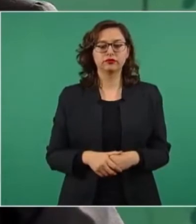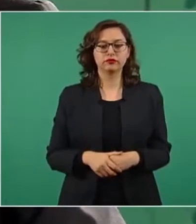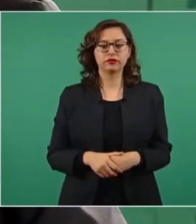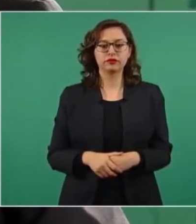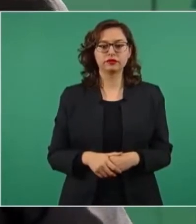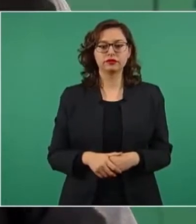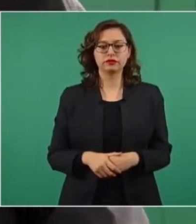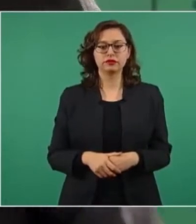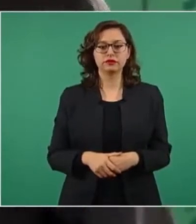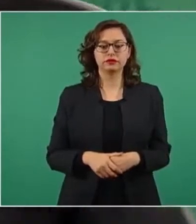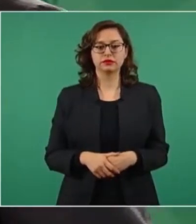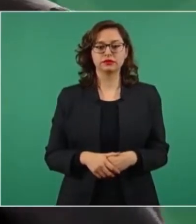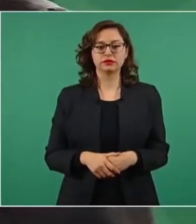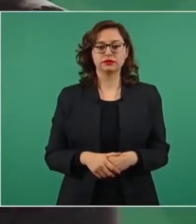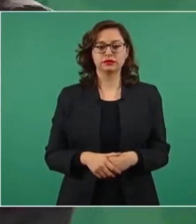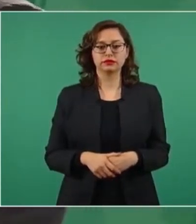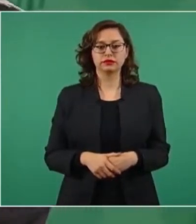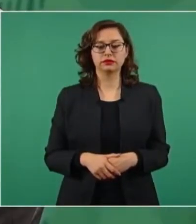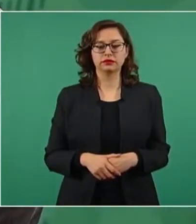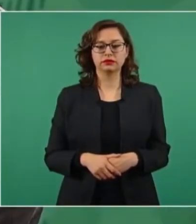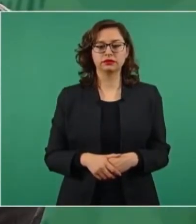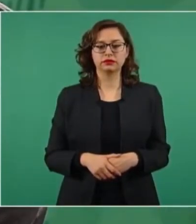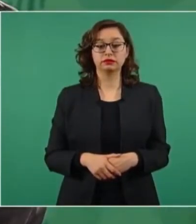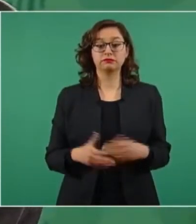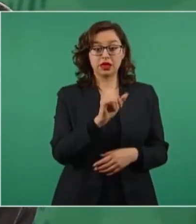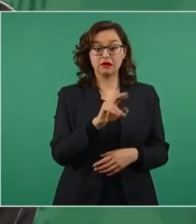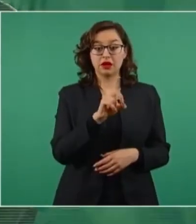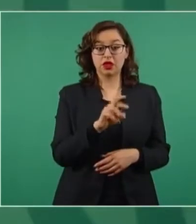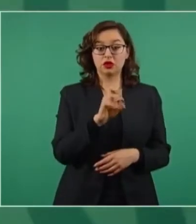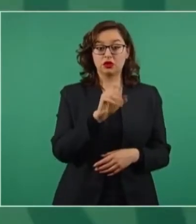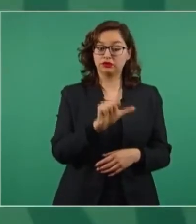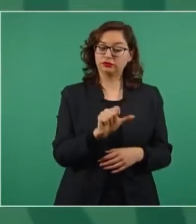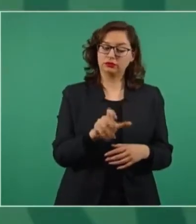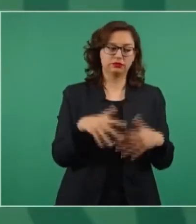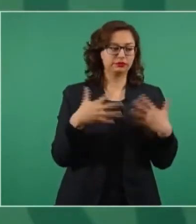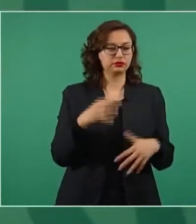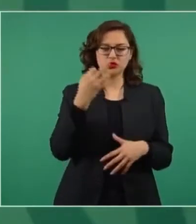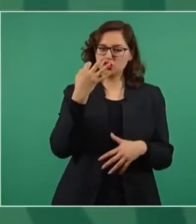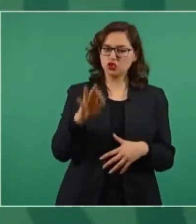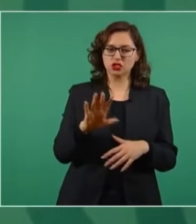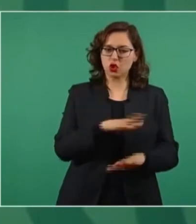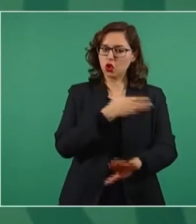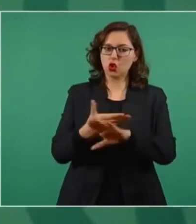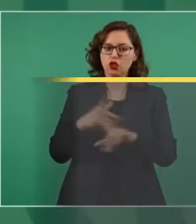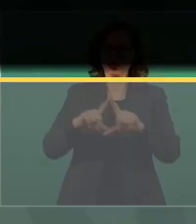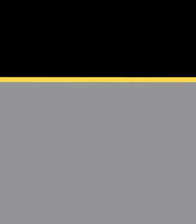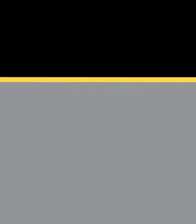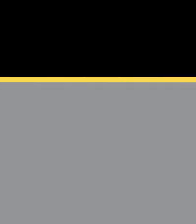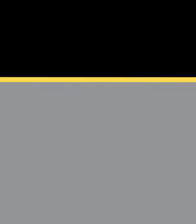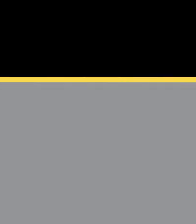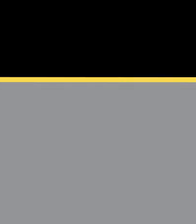hasta la ofensa de llevarse a trabajar al expresidente Calderón.